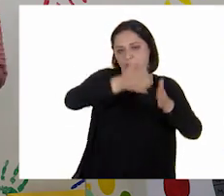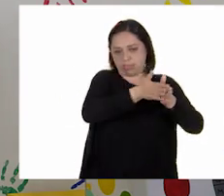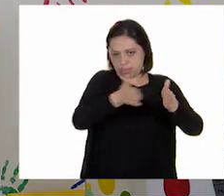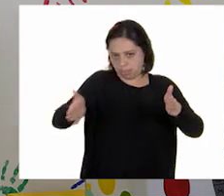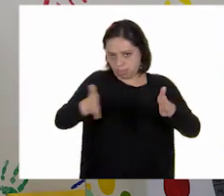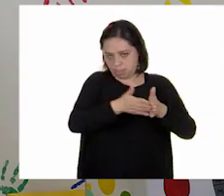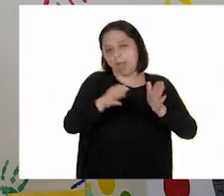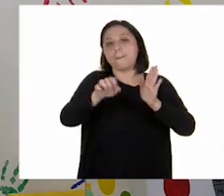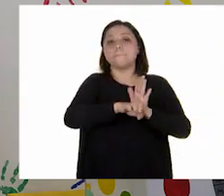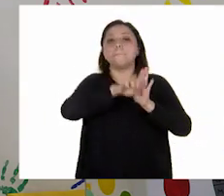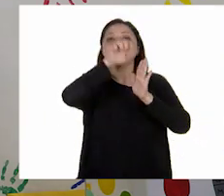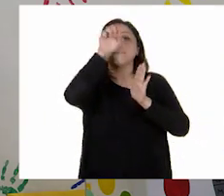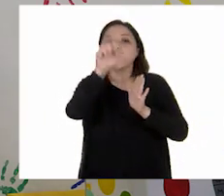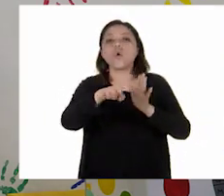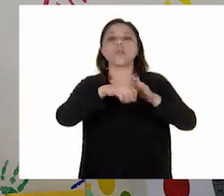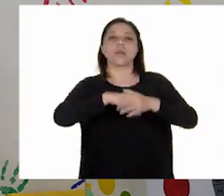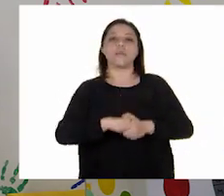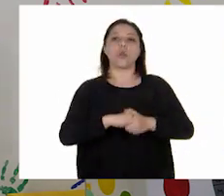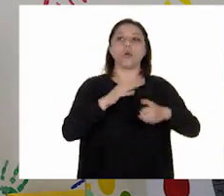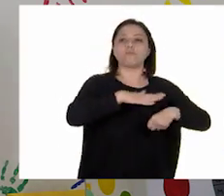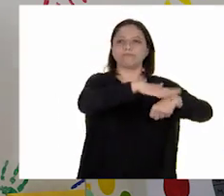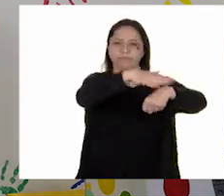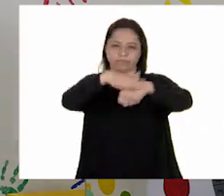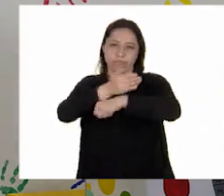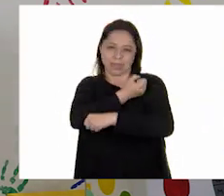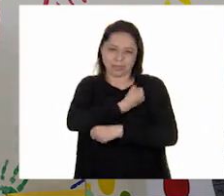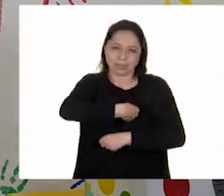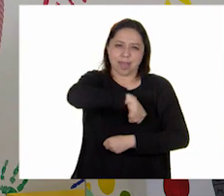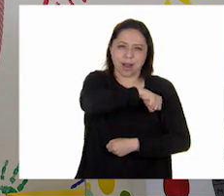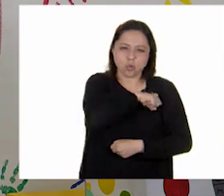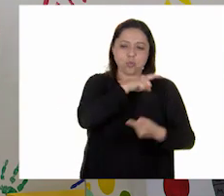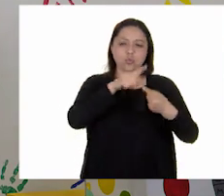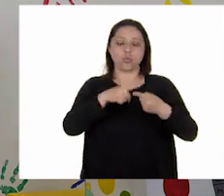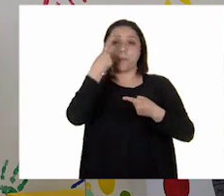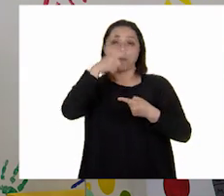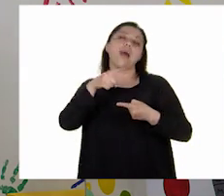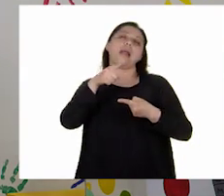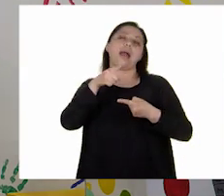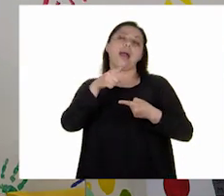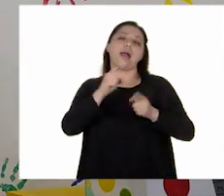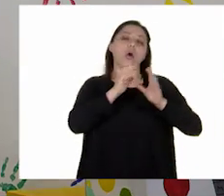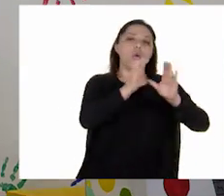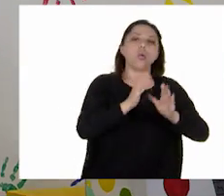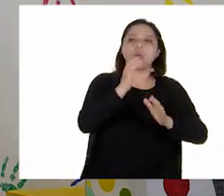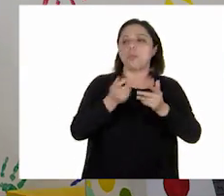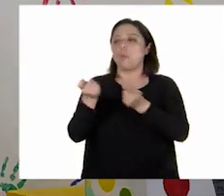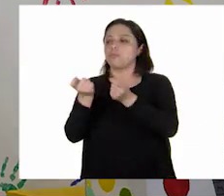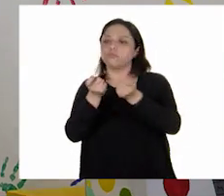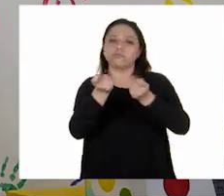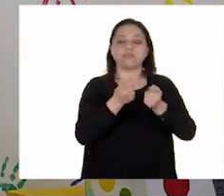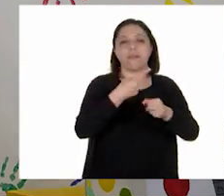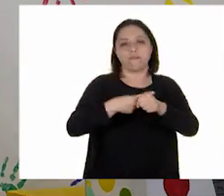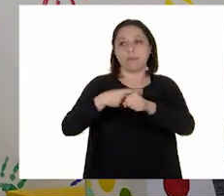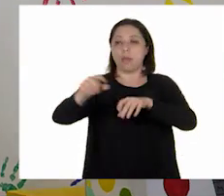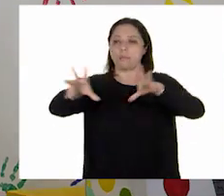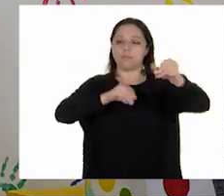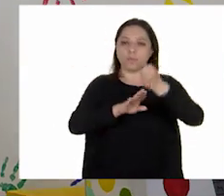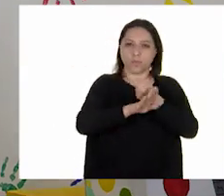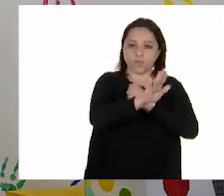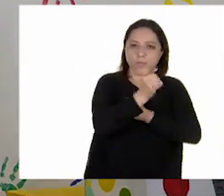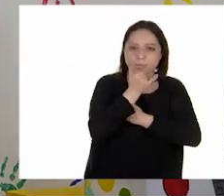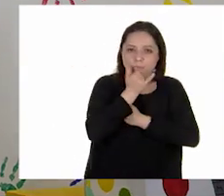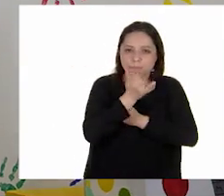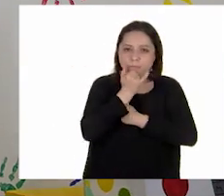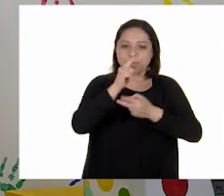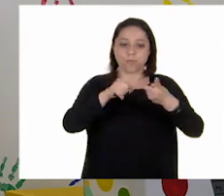ejemplo, acciones de promoción de la salud, detección y prevención y control de enfermedades. Y también va a aparecer